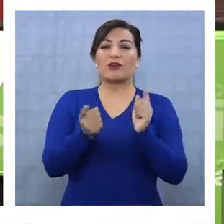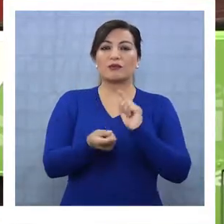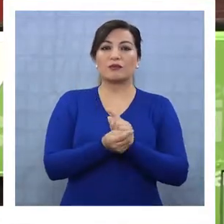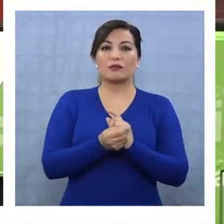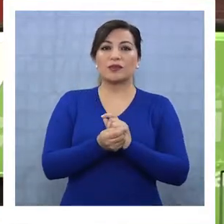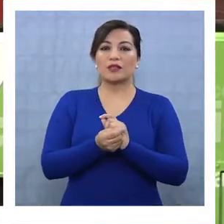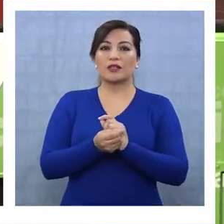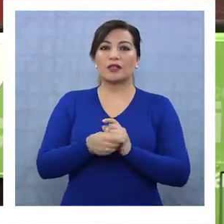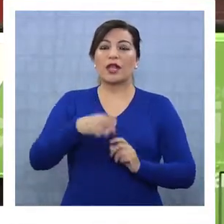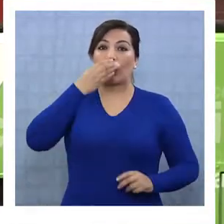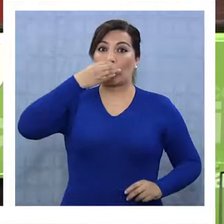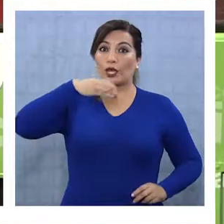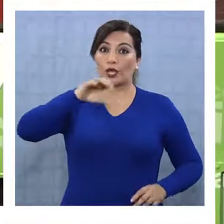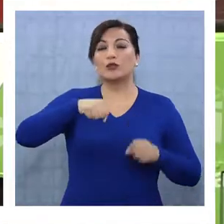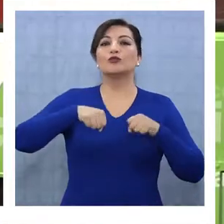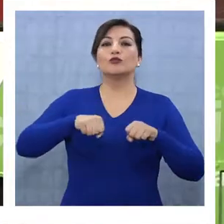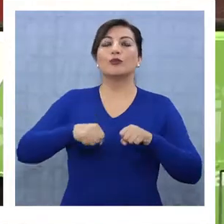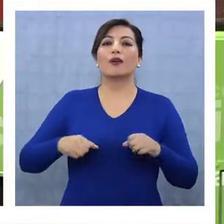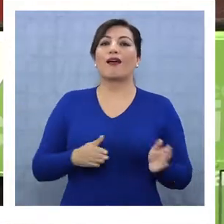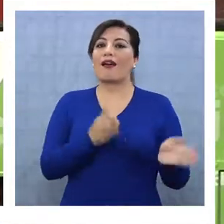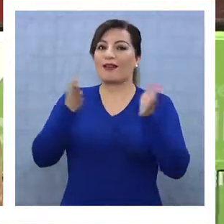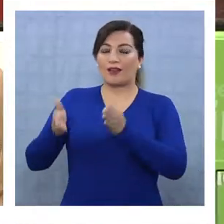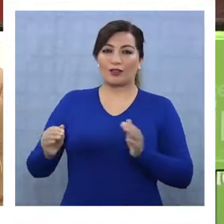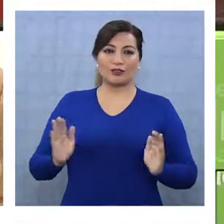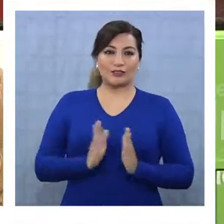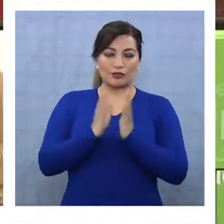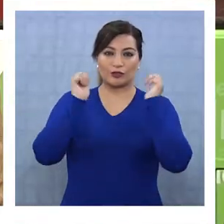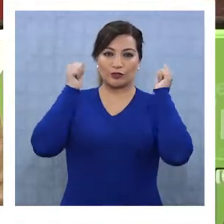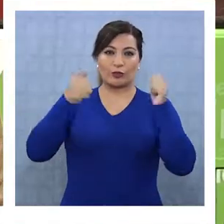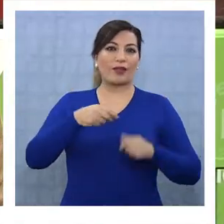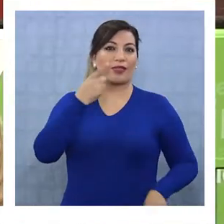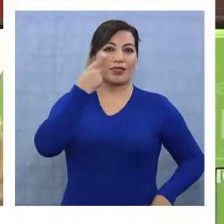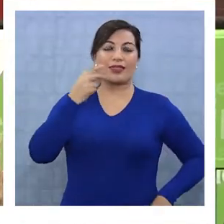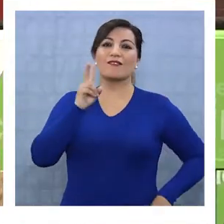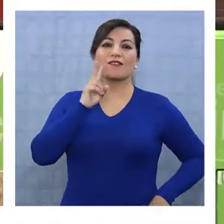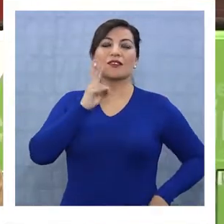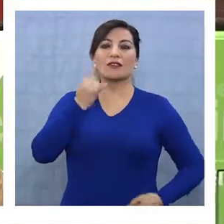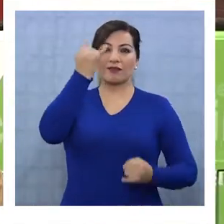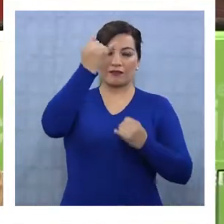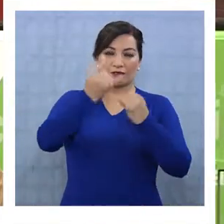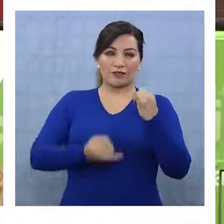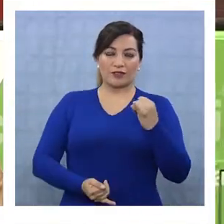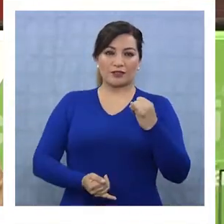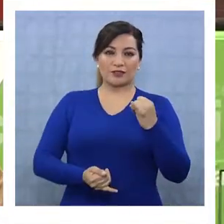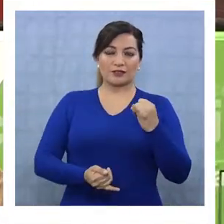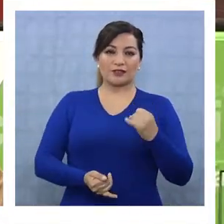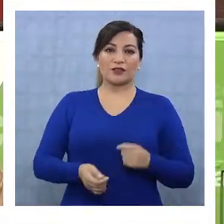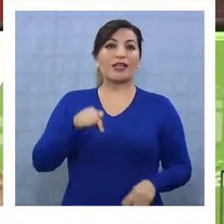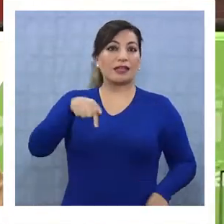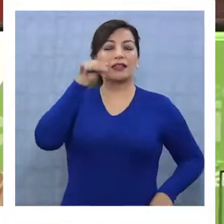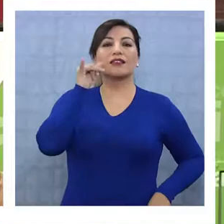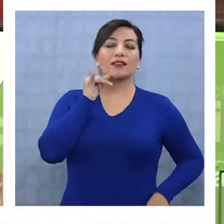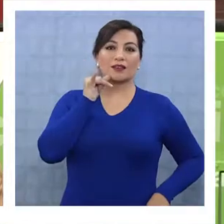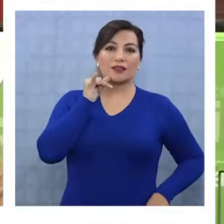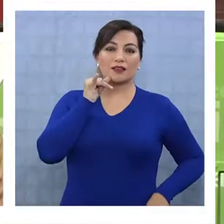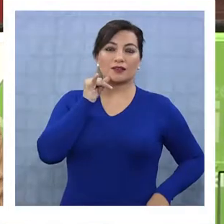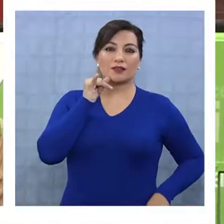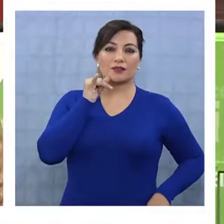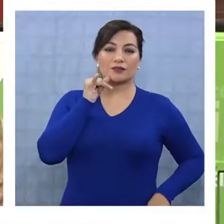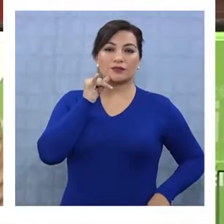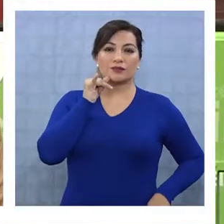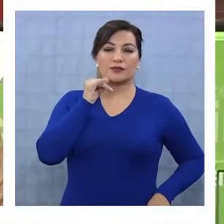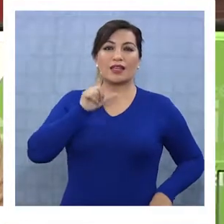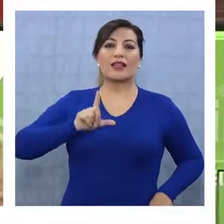estar en los estacionamientos del Yumbo al lado de la Universidad Santo Tomás. Y el día viernes concluimos en lo que es Iquique,